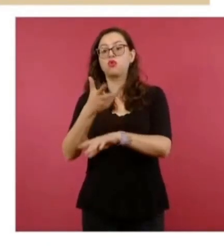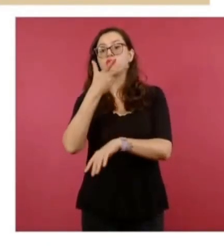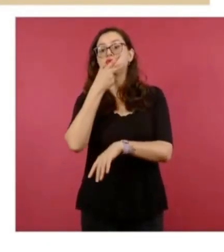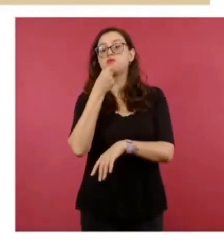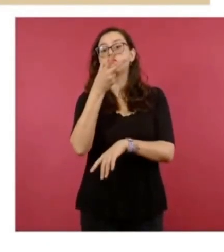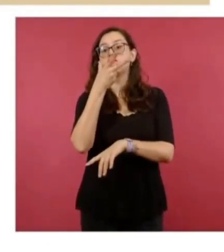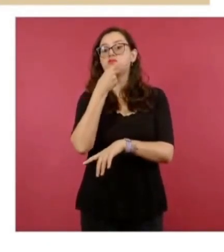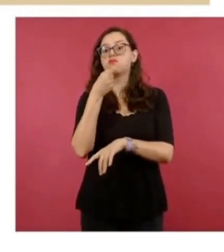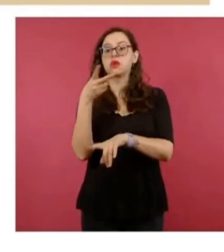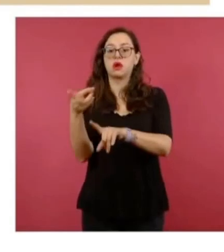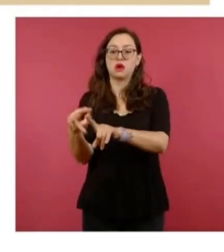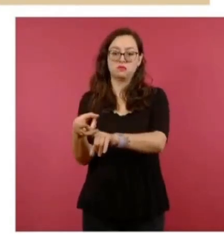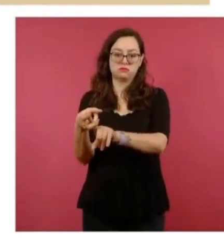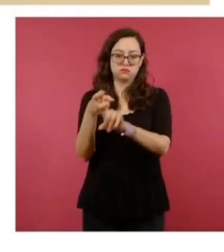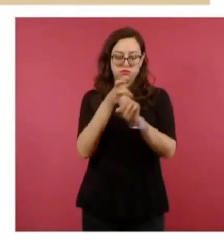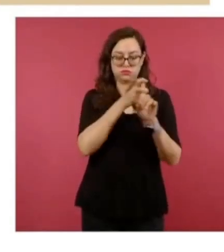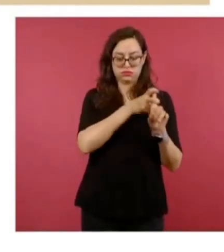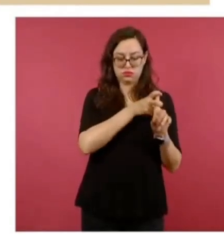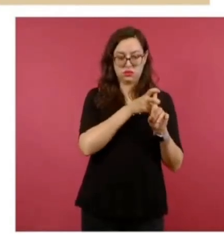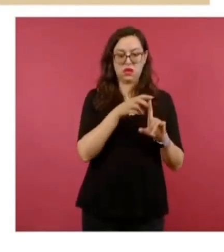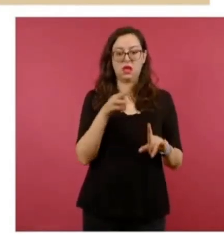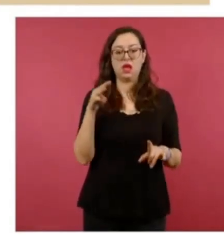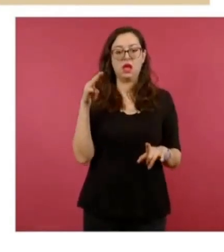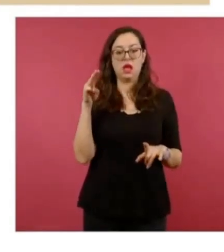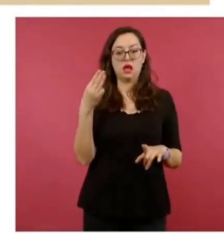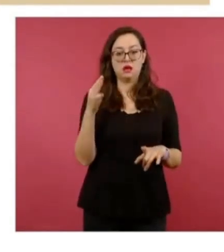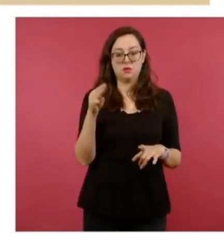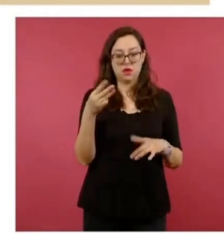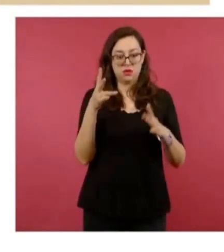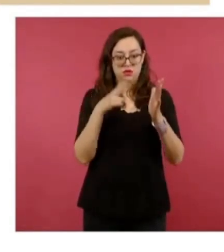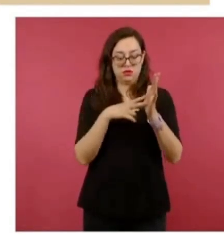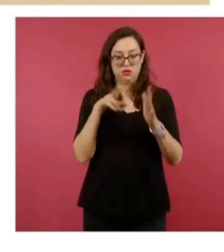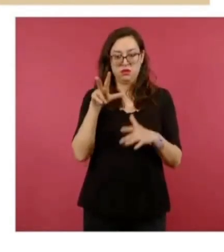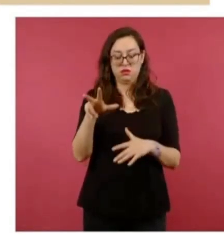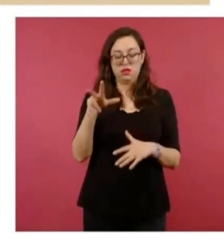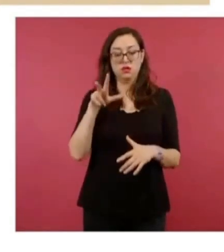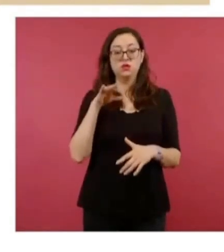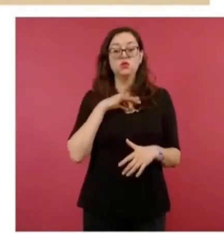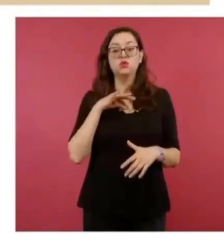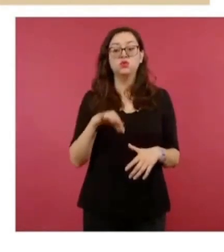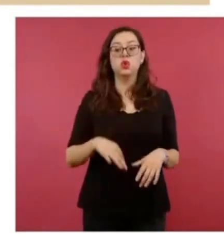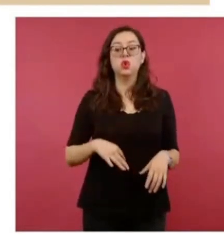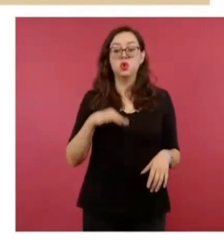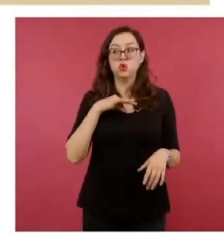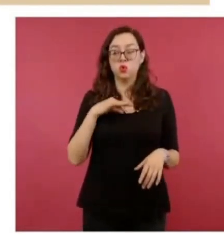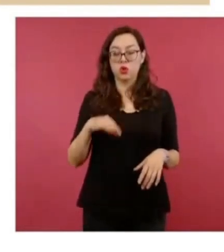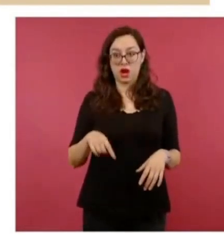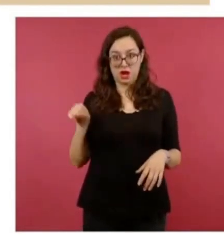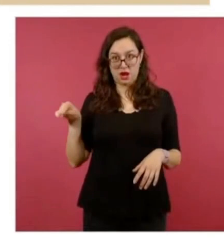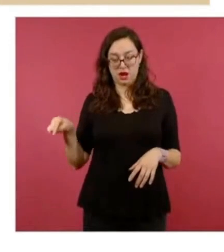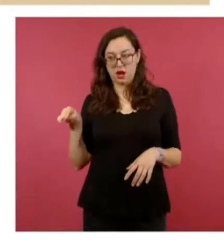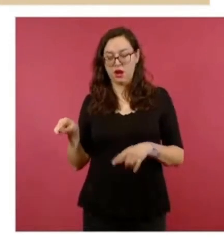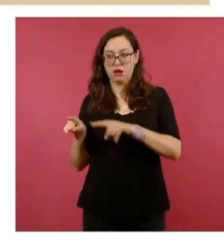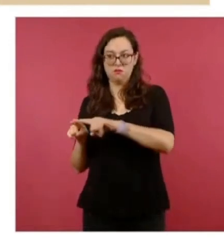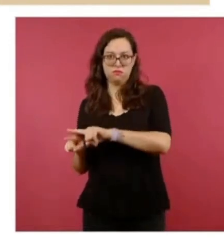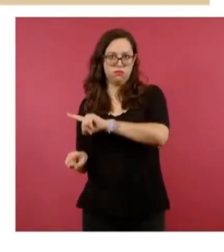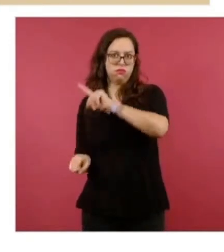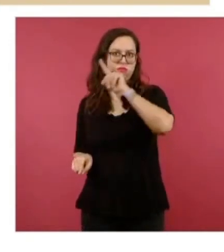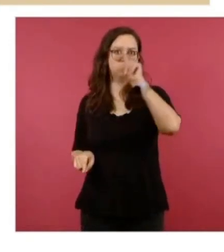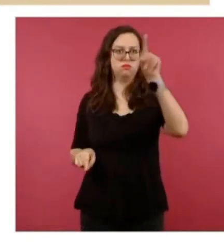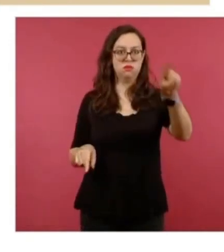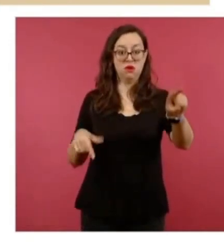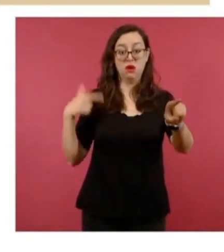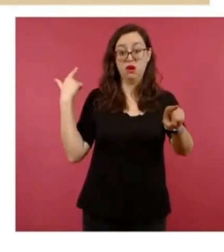reservada, hechos ocurridos en mayo del 2018 en Toluca. De acuerdo con las investigaciones, la